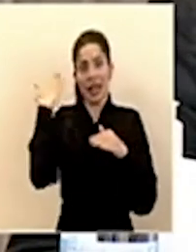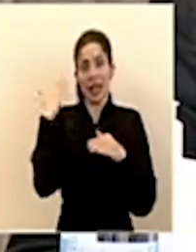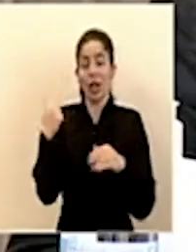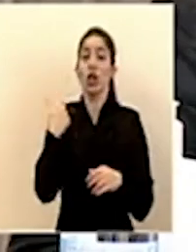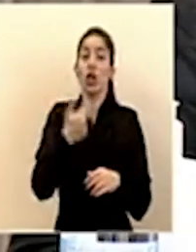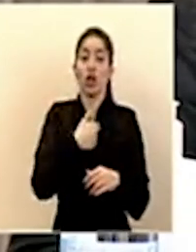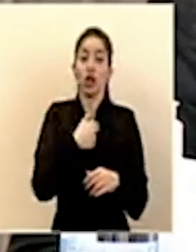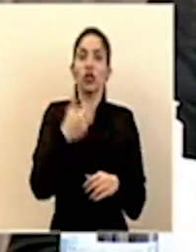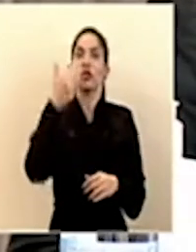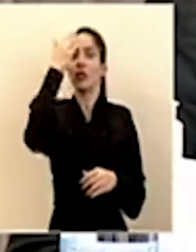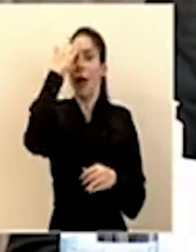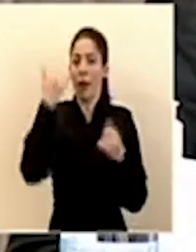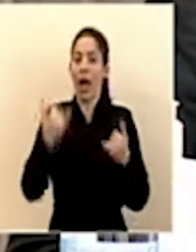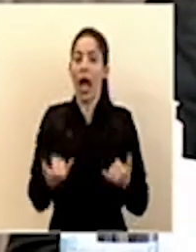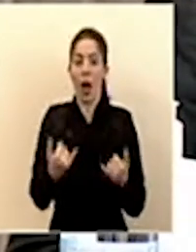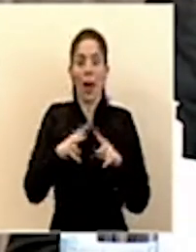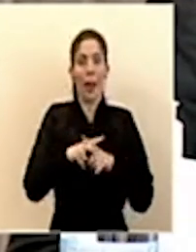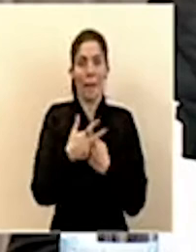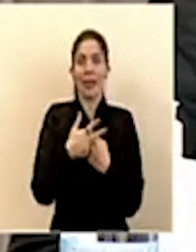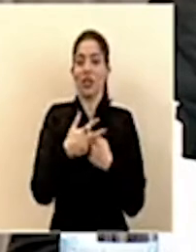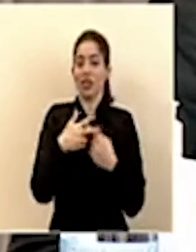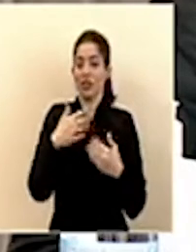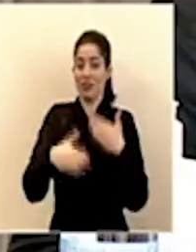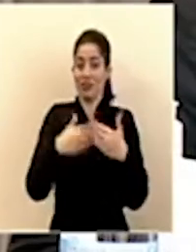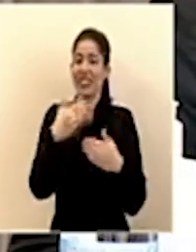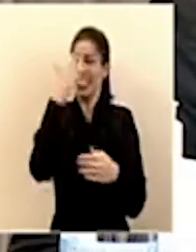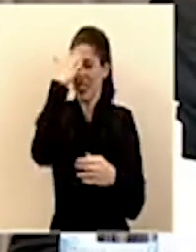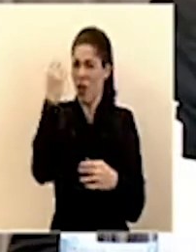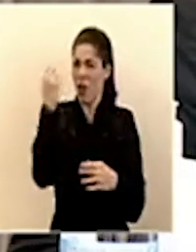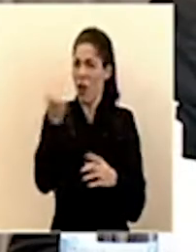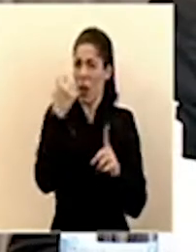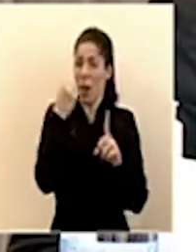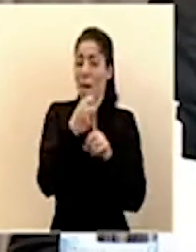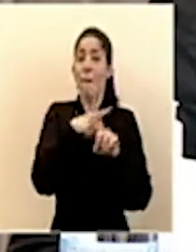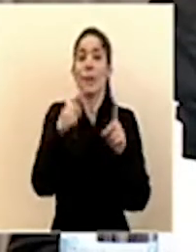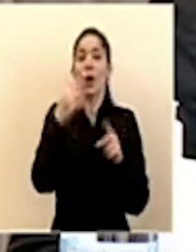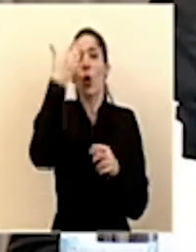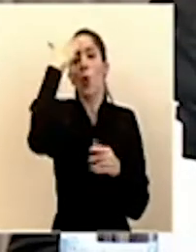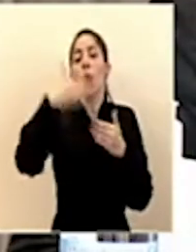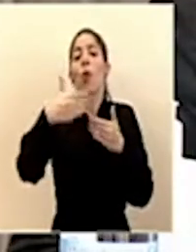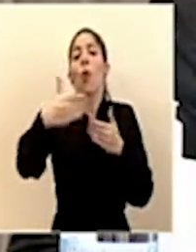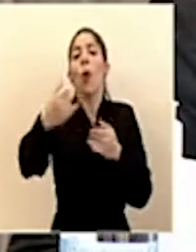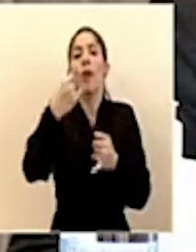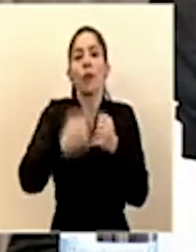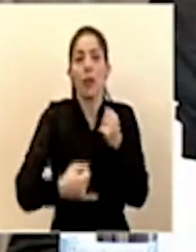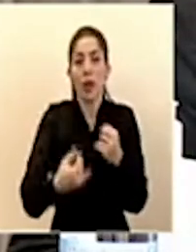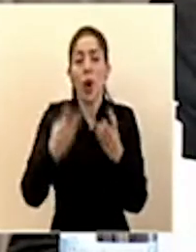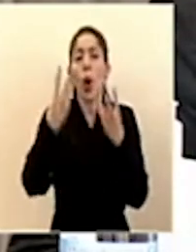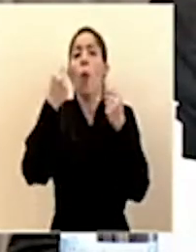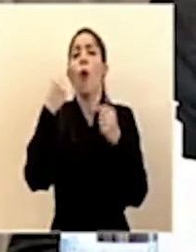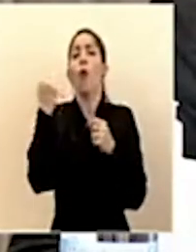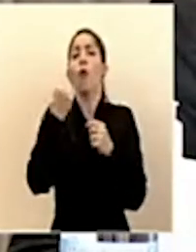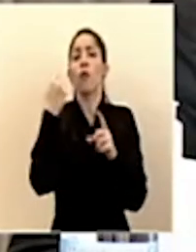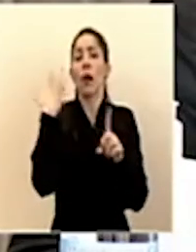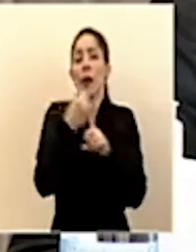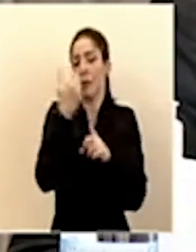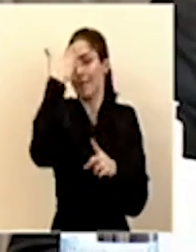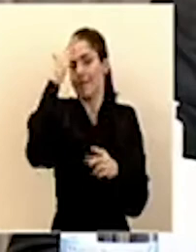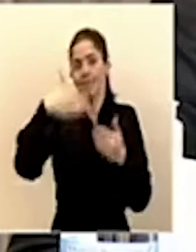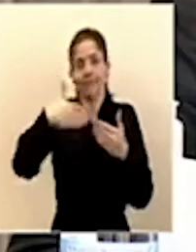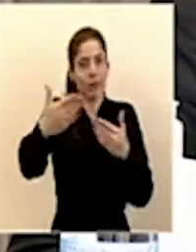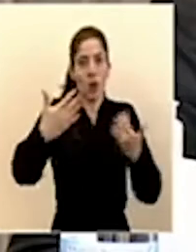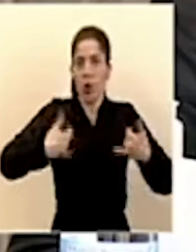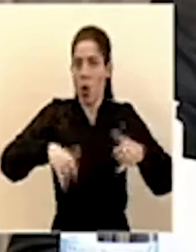no sabemos cuándo va a terminar ni qué tan profundo va a ser el golpe. En ese contexto y en el